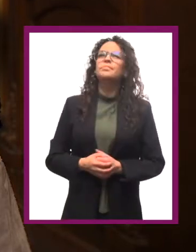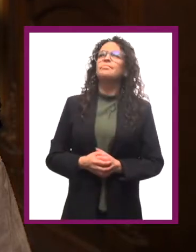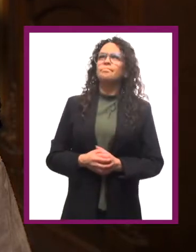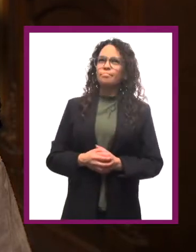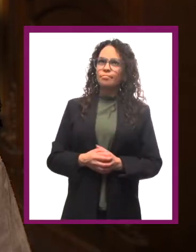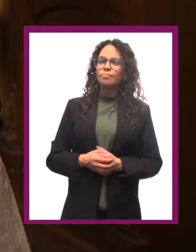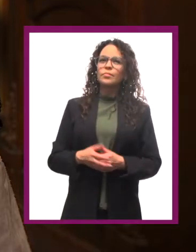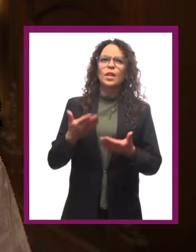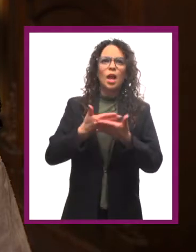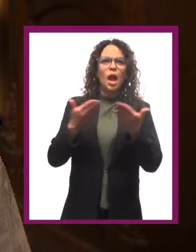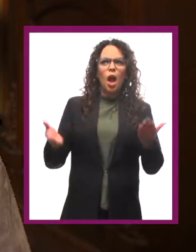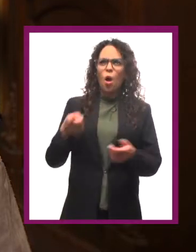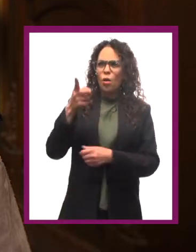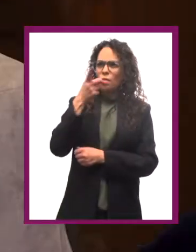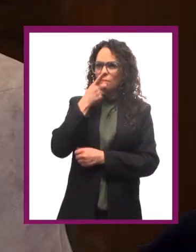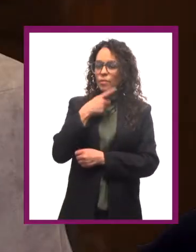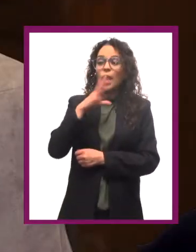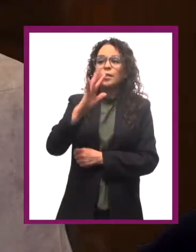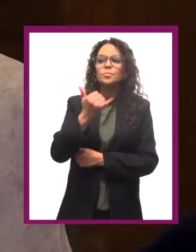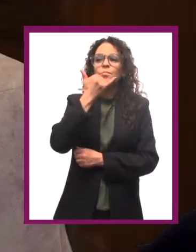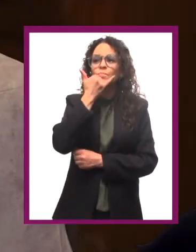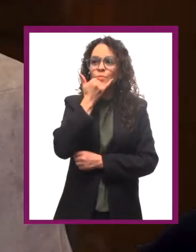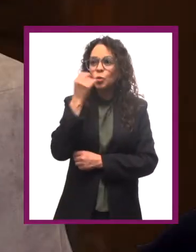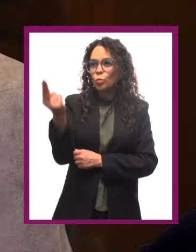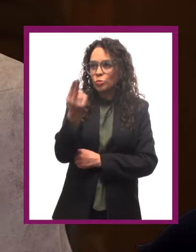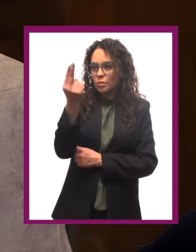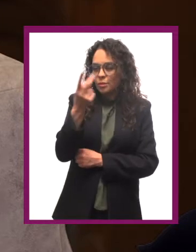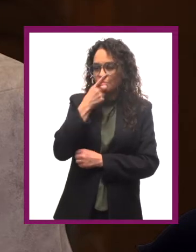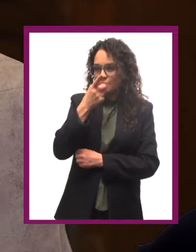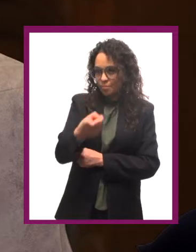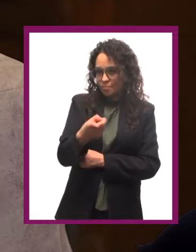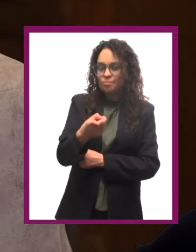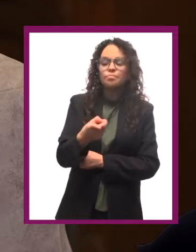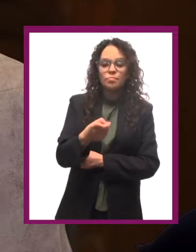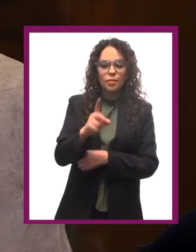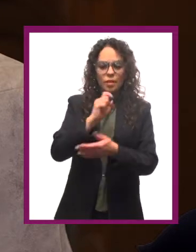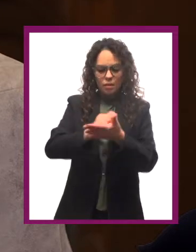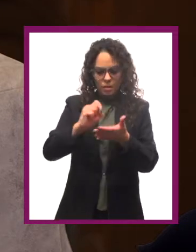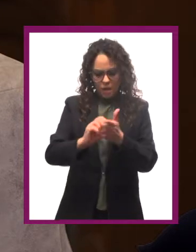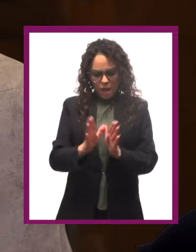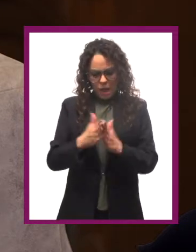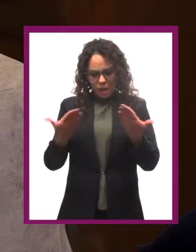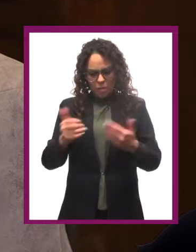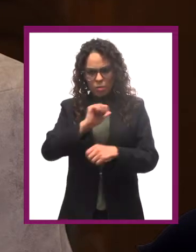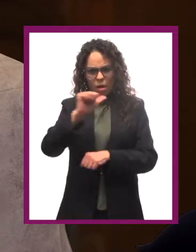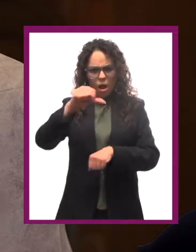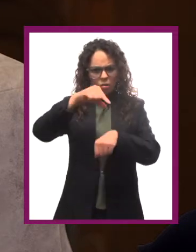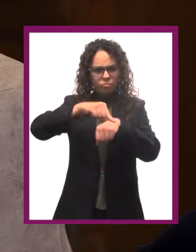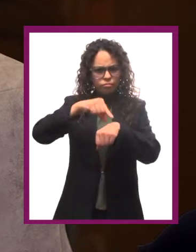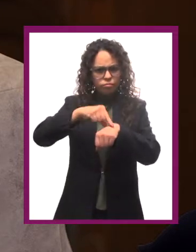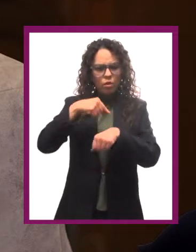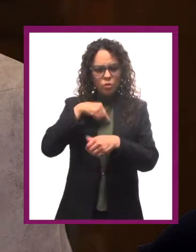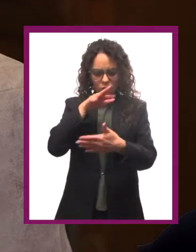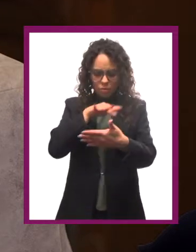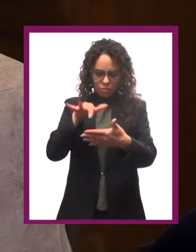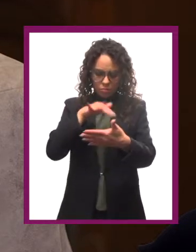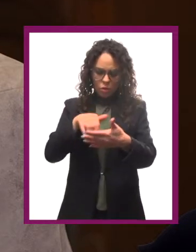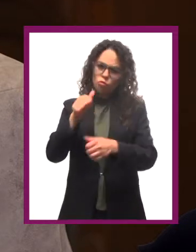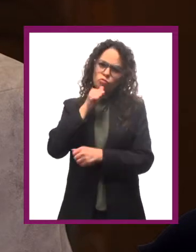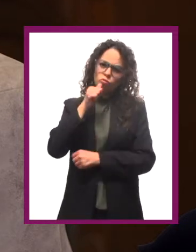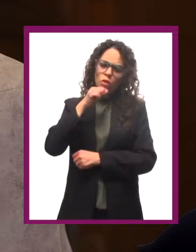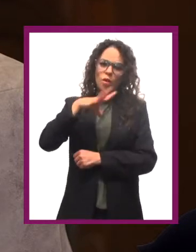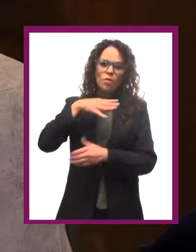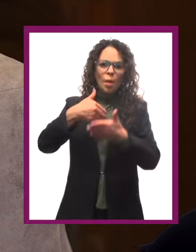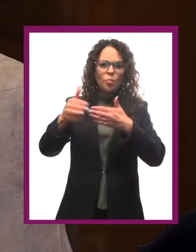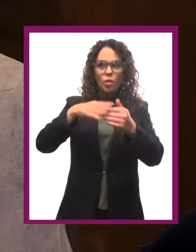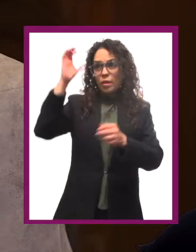Ahora que lo dices, perdón, ahora que lo dice, doctor Freud, en algún libro de historia de la medicina, leí que antes de